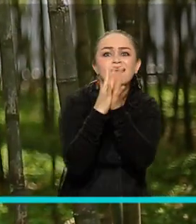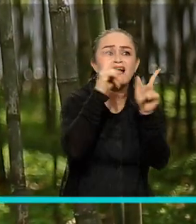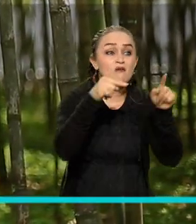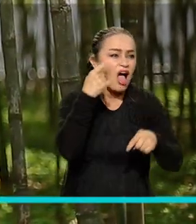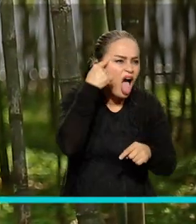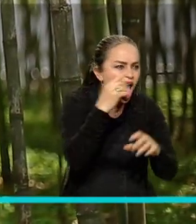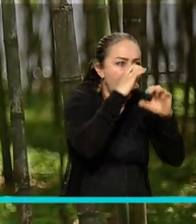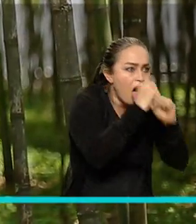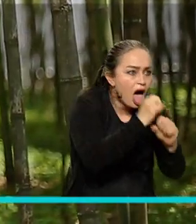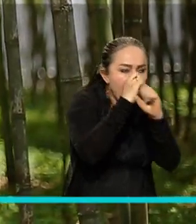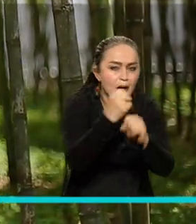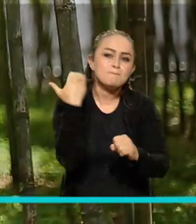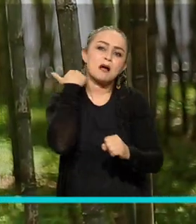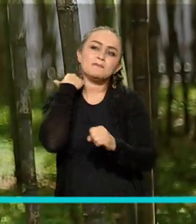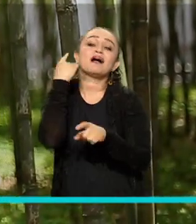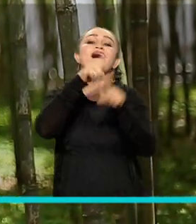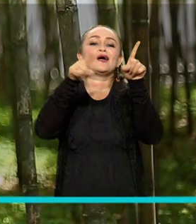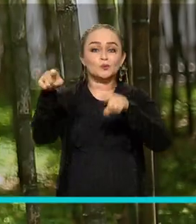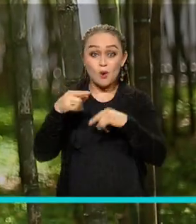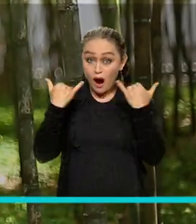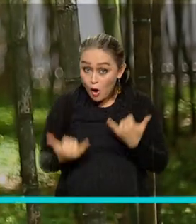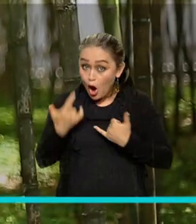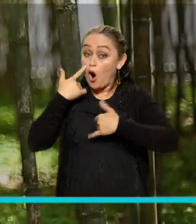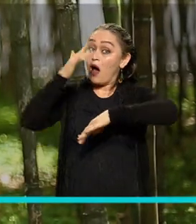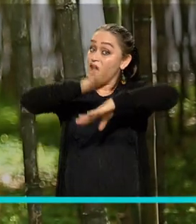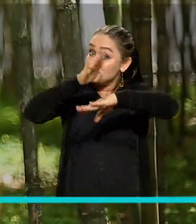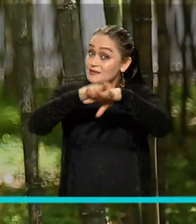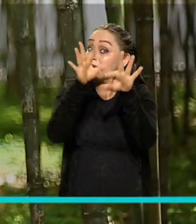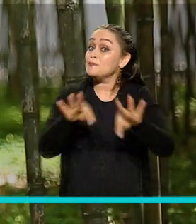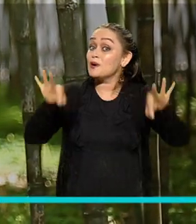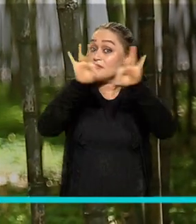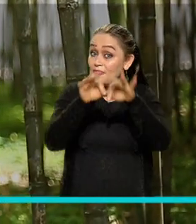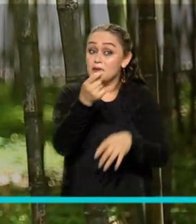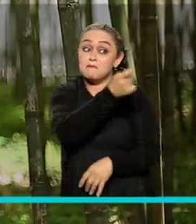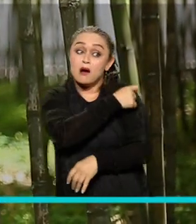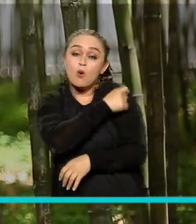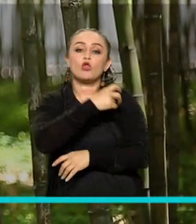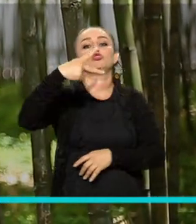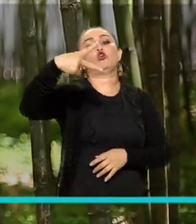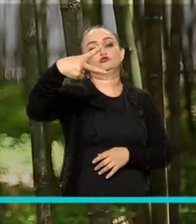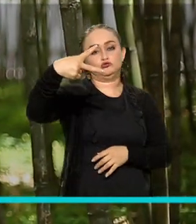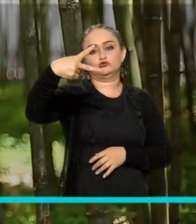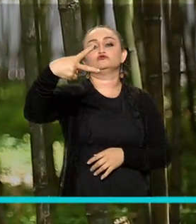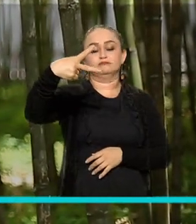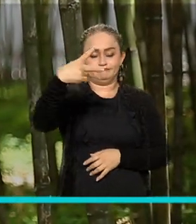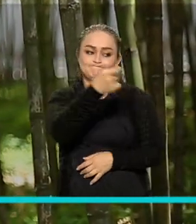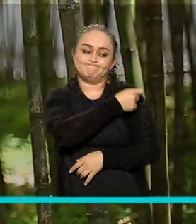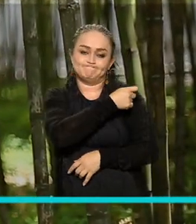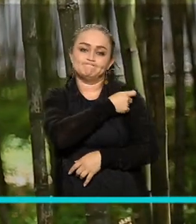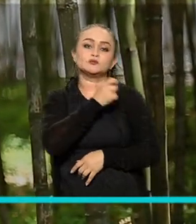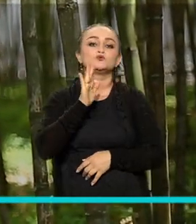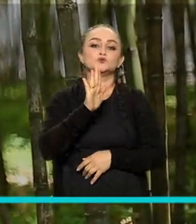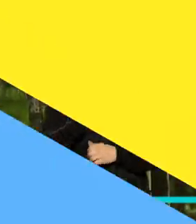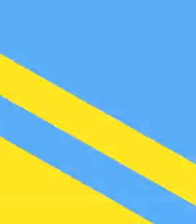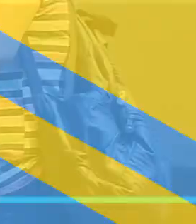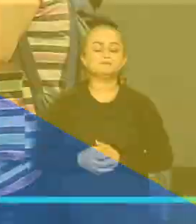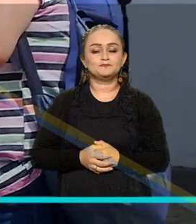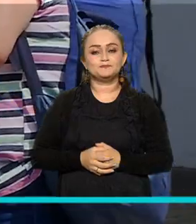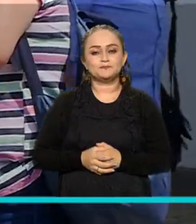terminan dándole validez a ciertos mitos callejeros. Aquí les recordamos la importancia de tener las dos dosis contra la COVID-19.